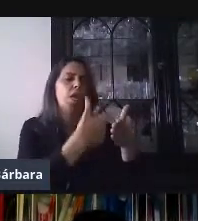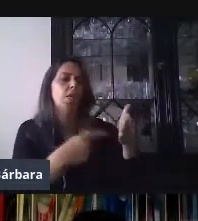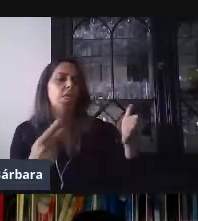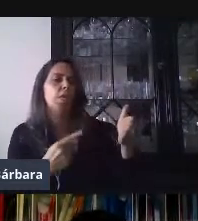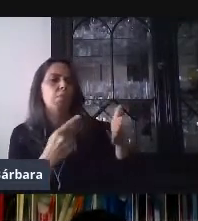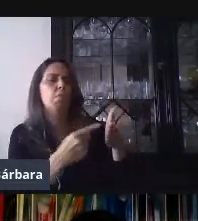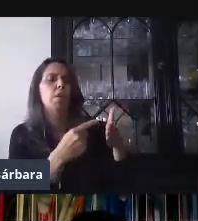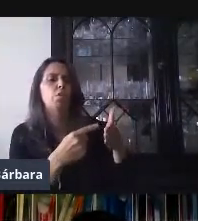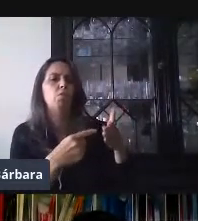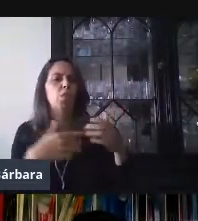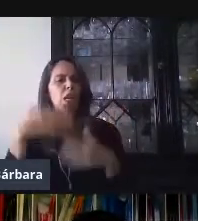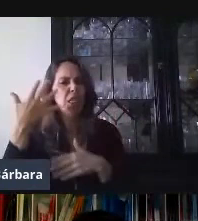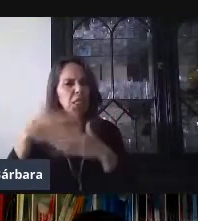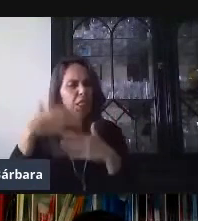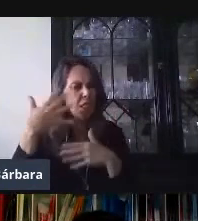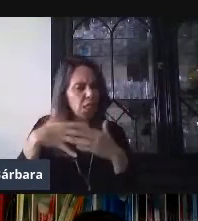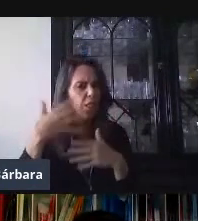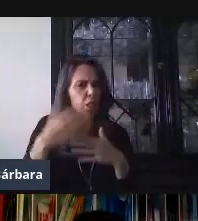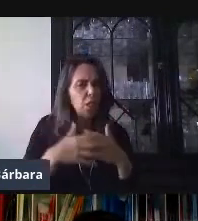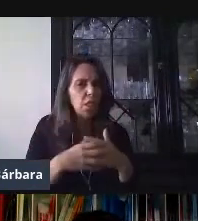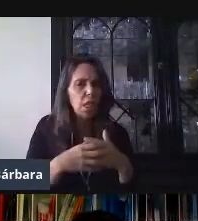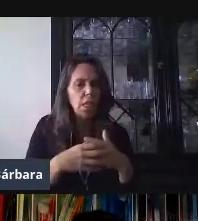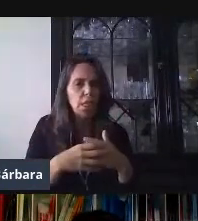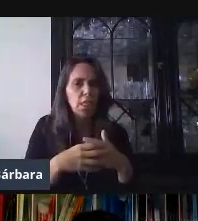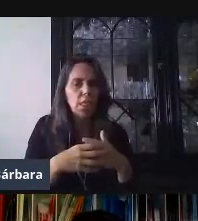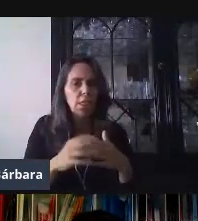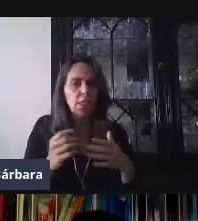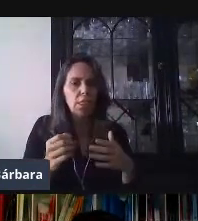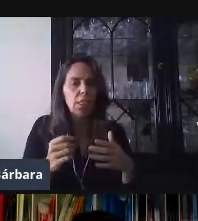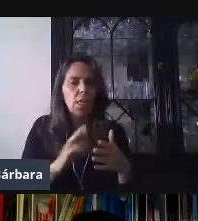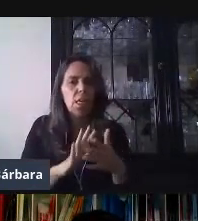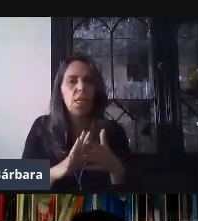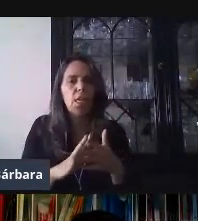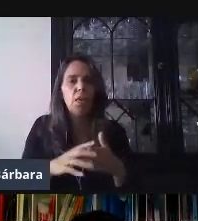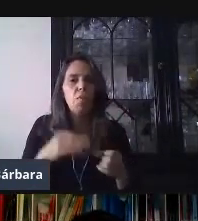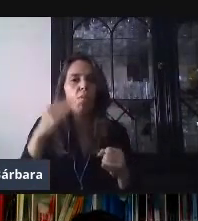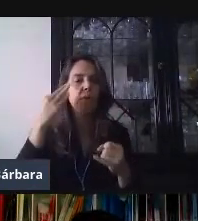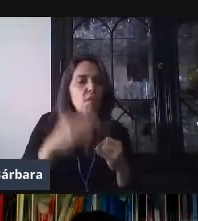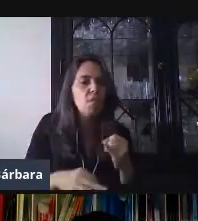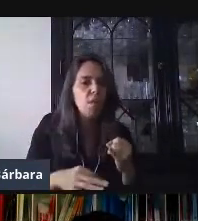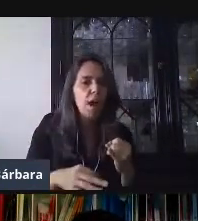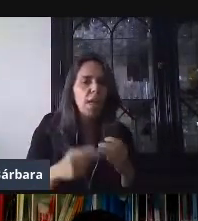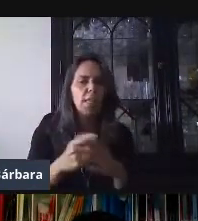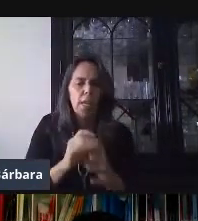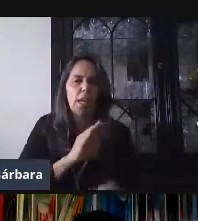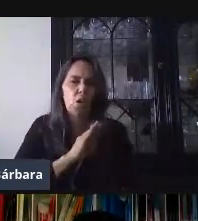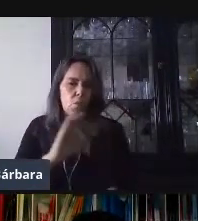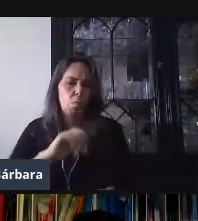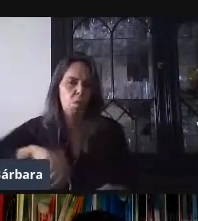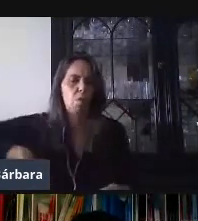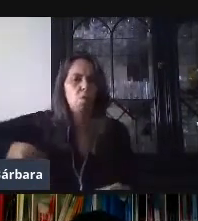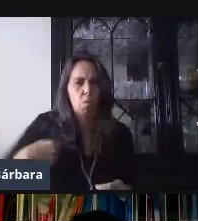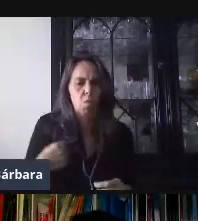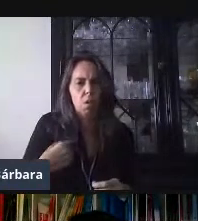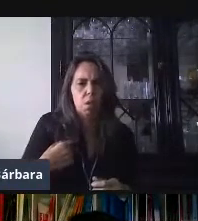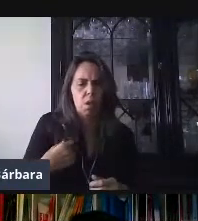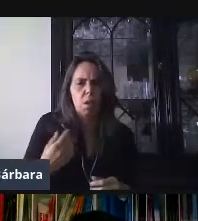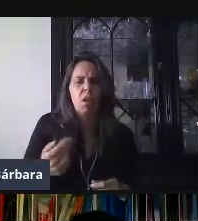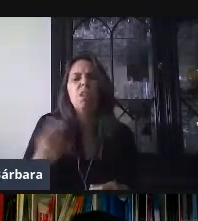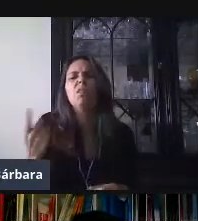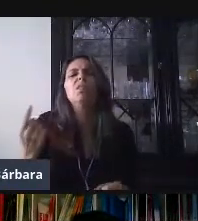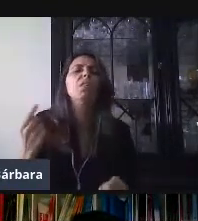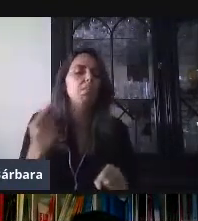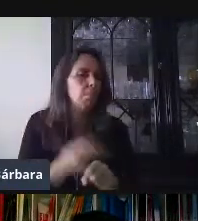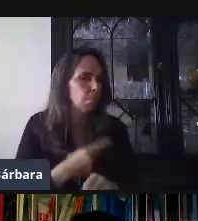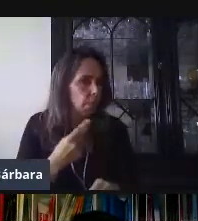por cualquier cosa no me da tiempo de terminarlo. ¿Se guarda en automático? ¿Tengo que empezar de cero? O sea, ¿qué pasa en ese